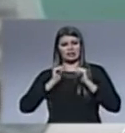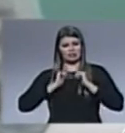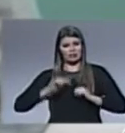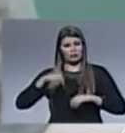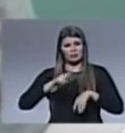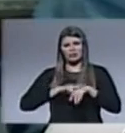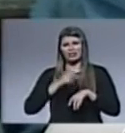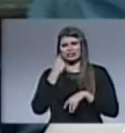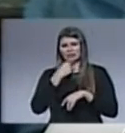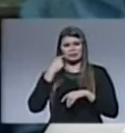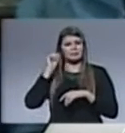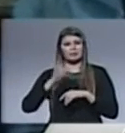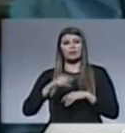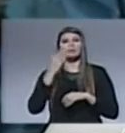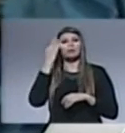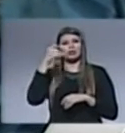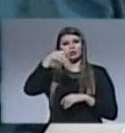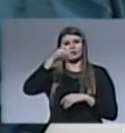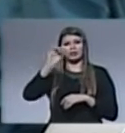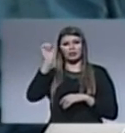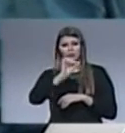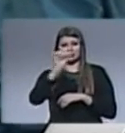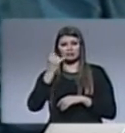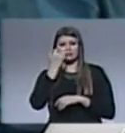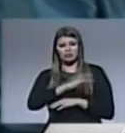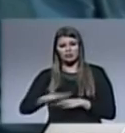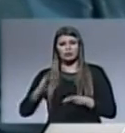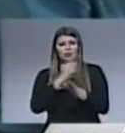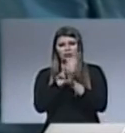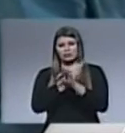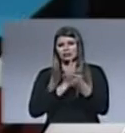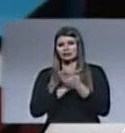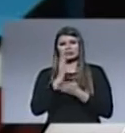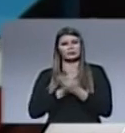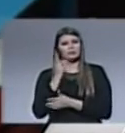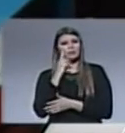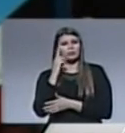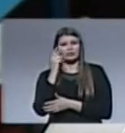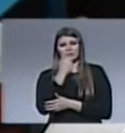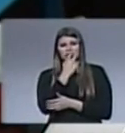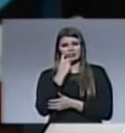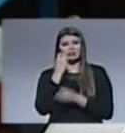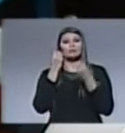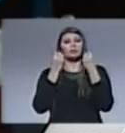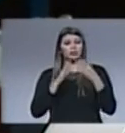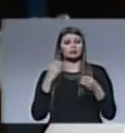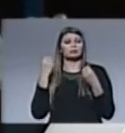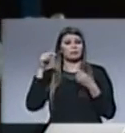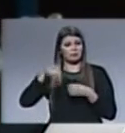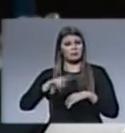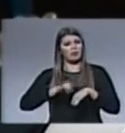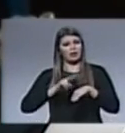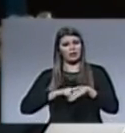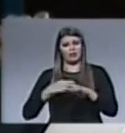Paraguay no es muy buena, ya que el 90% de los niños en edad escolar se encuentran con problemas dentales. Por eso, para nuestro país,